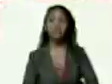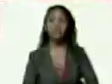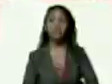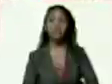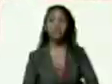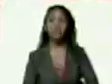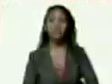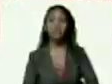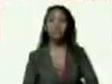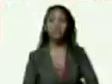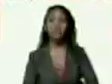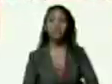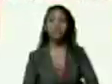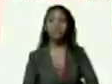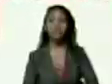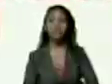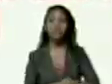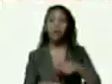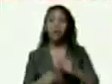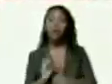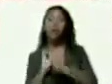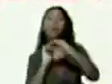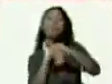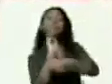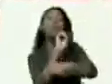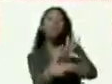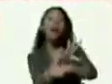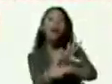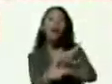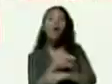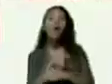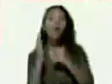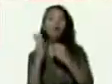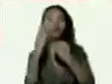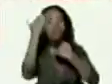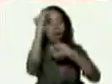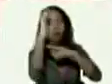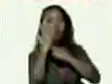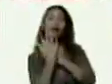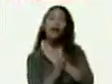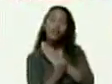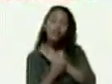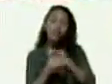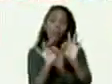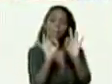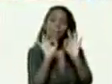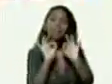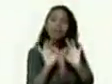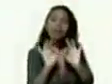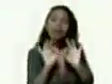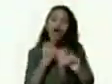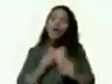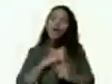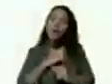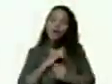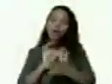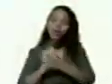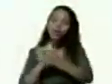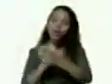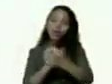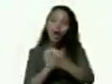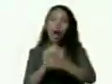y vamos a enviarle un saludo cariñoso y especial a nuestros compatriotas de